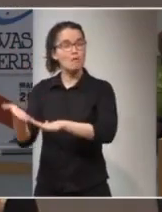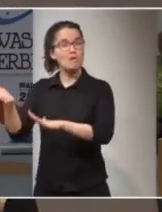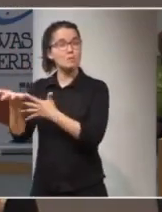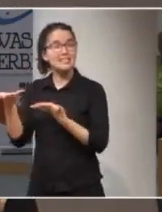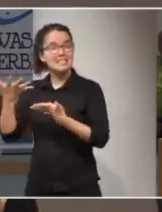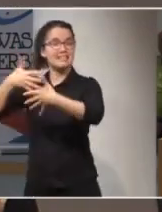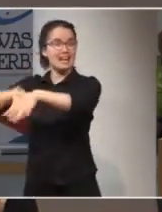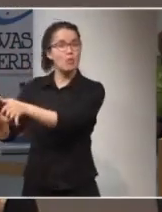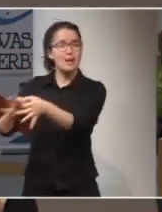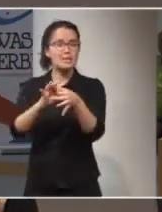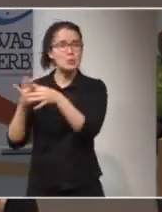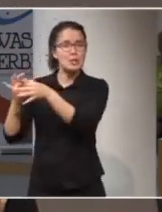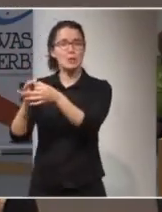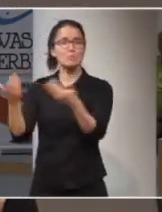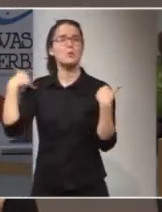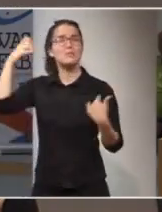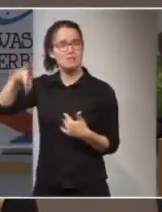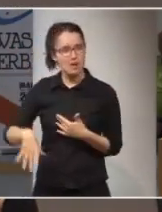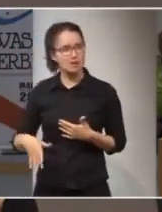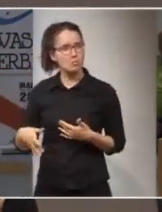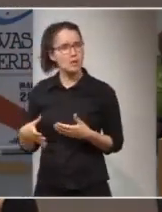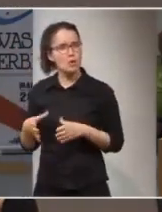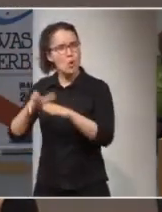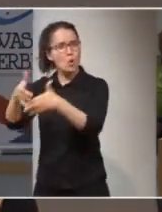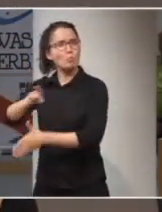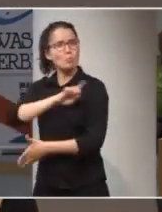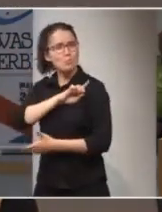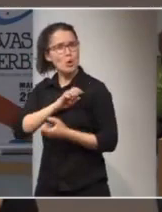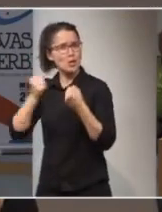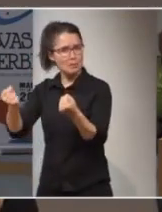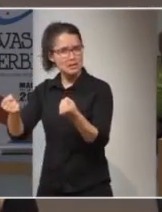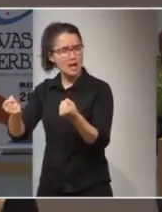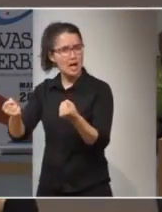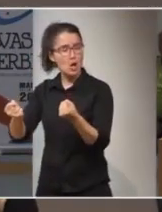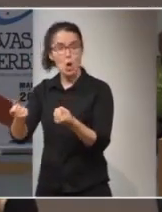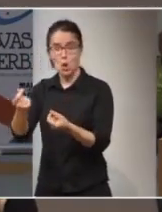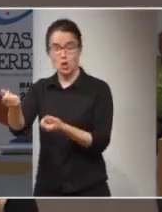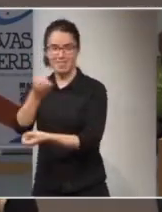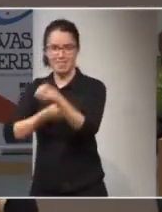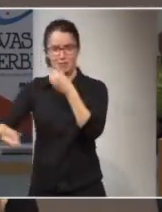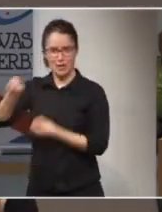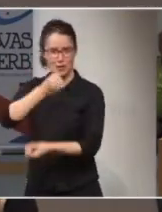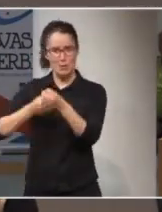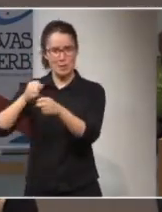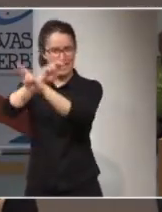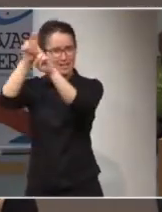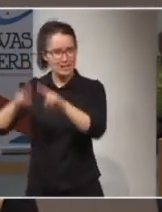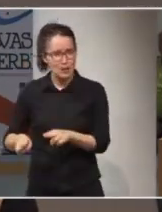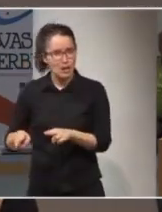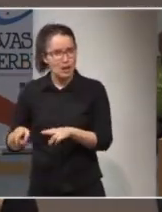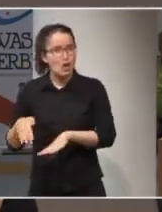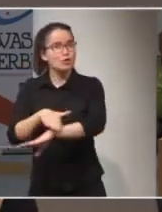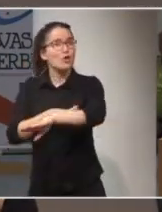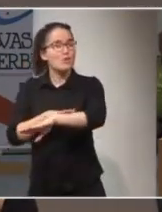integrado, más unido? ¿Va a ser una potencia militar? ¿Van a ser los capitales financieros internacionales? ¿Van a ser los